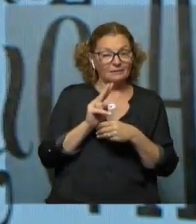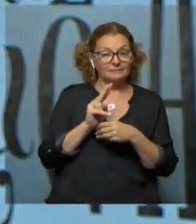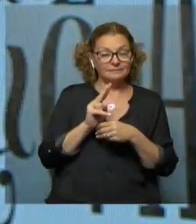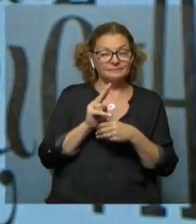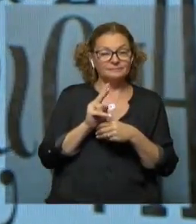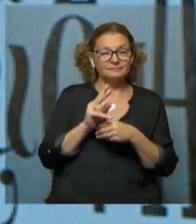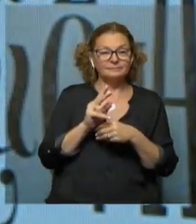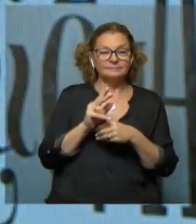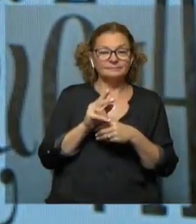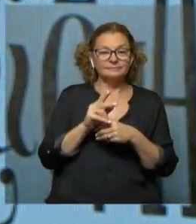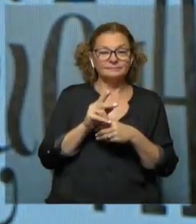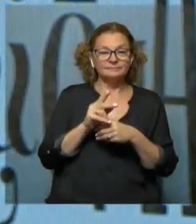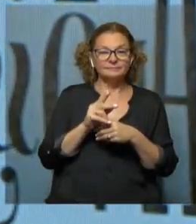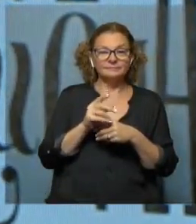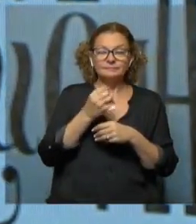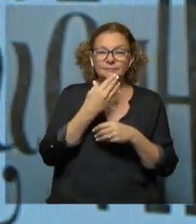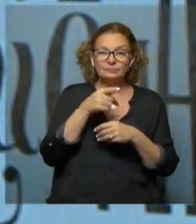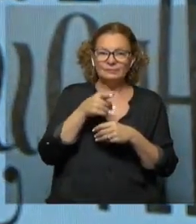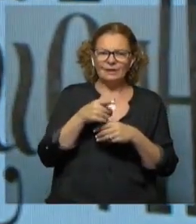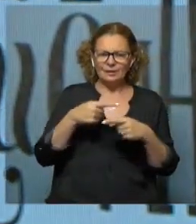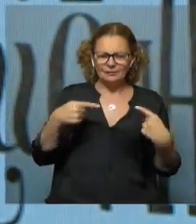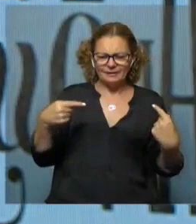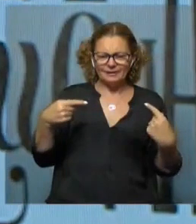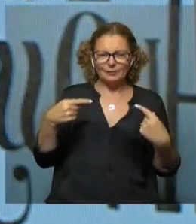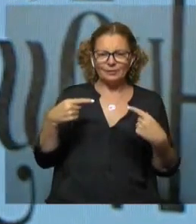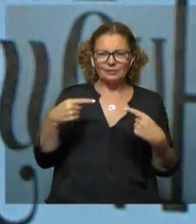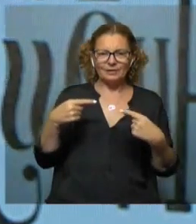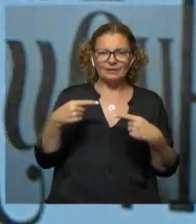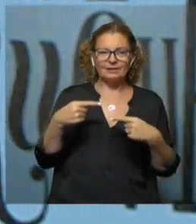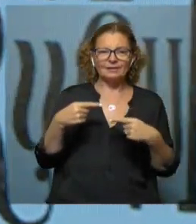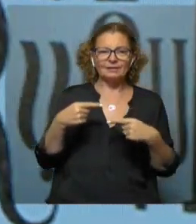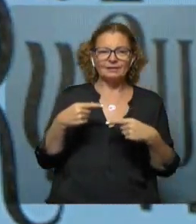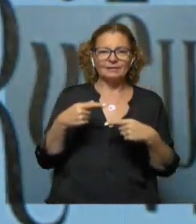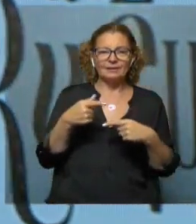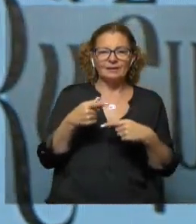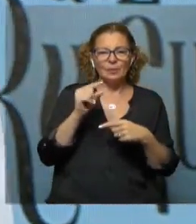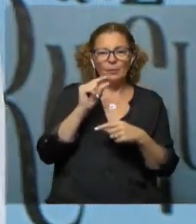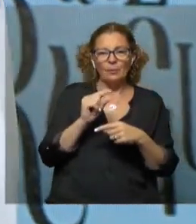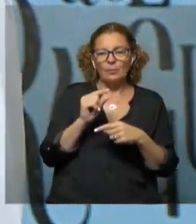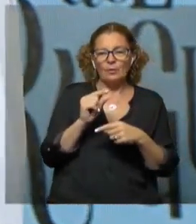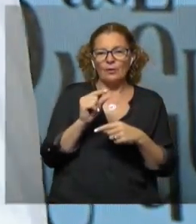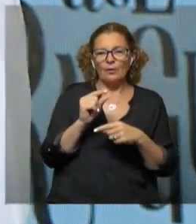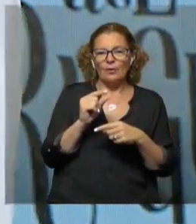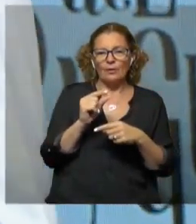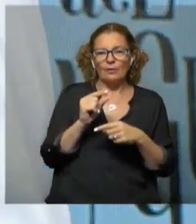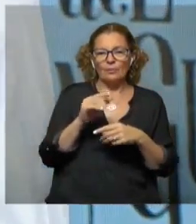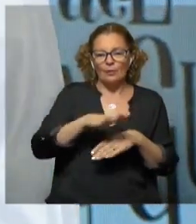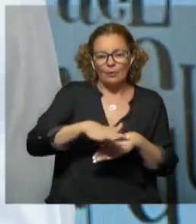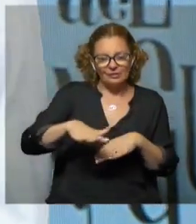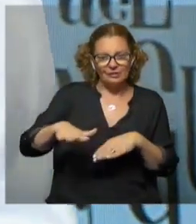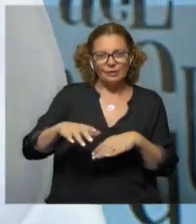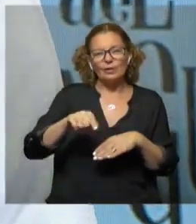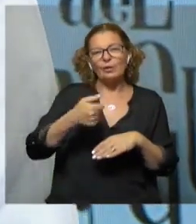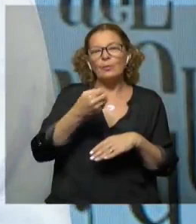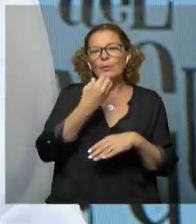bueno, con esas cosas, esa es un poco la parte de mi infancia. Después,